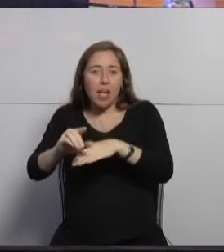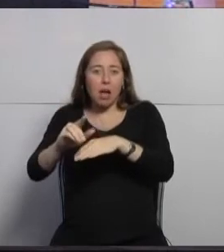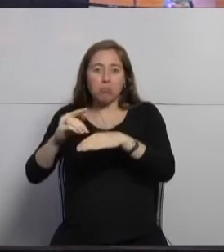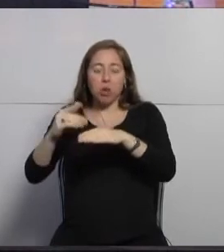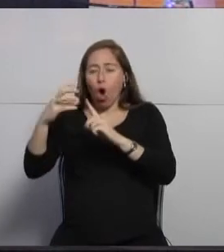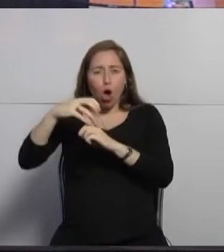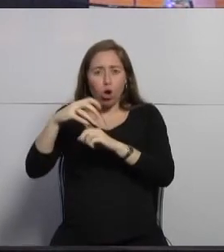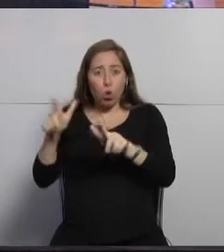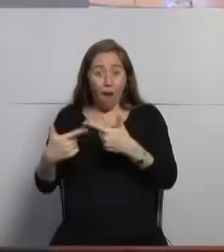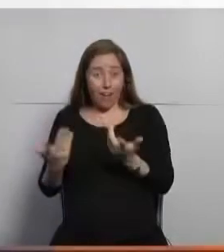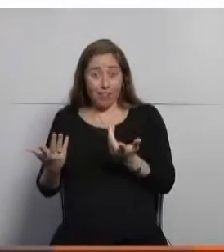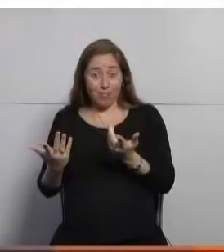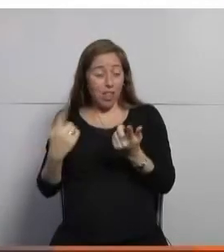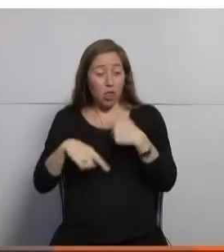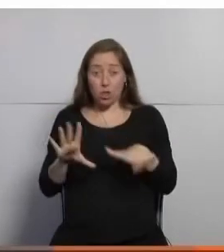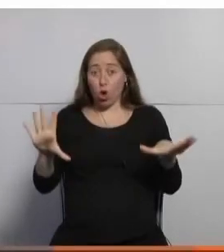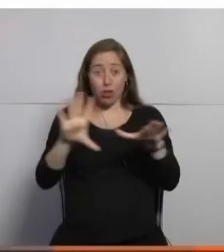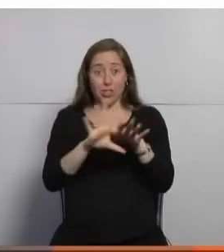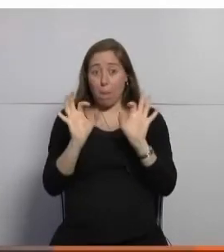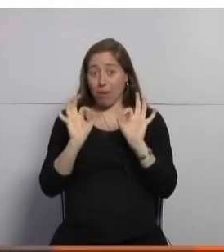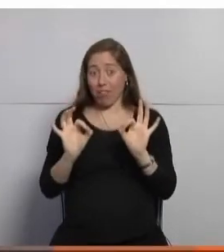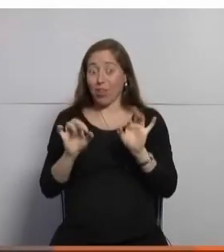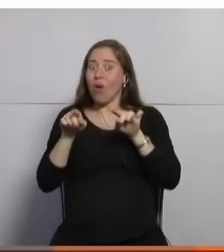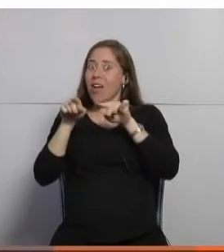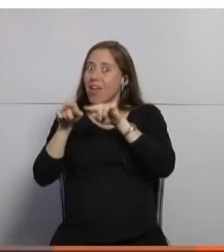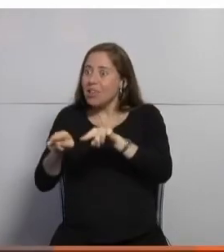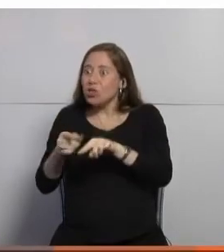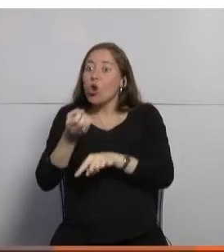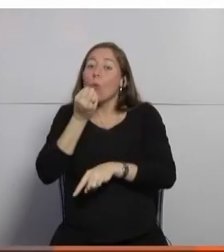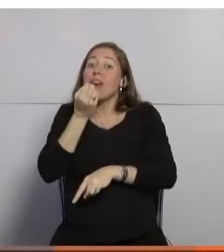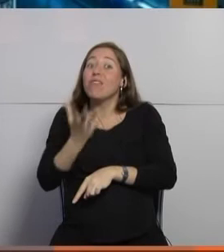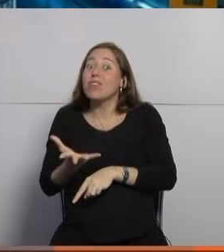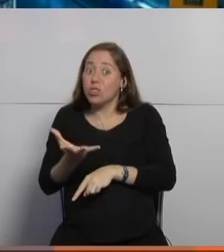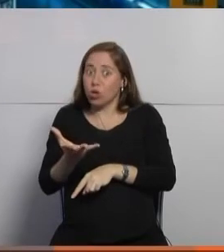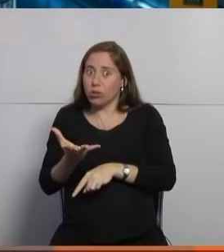y esto es un poco las ventajas que les mencionaba